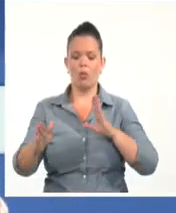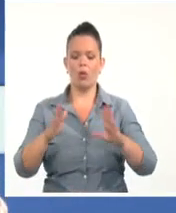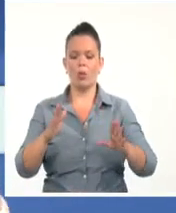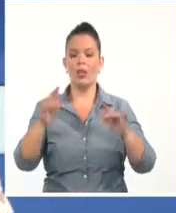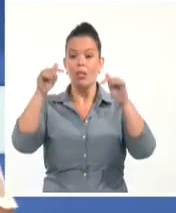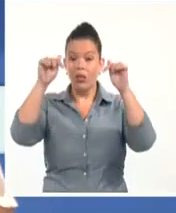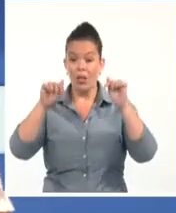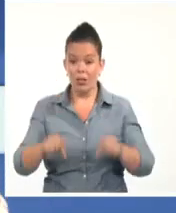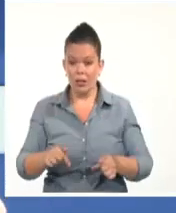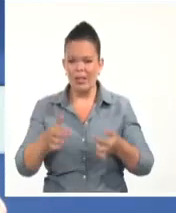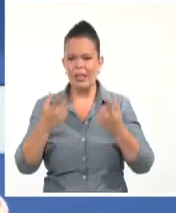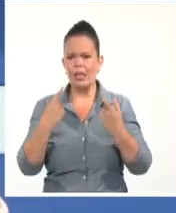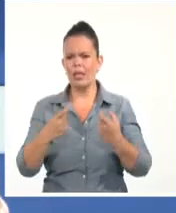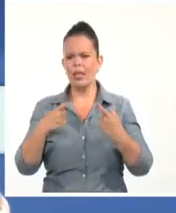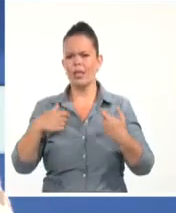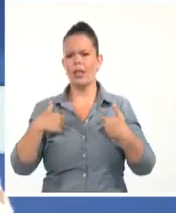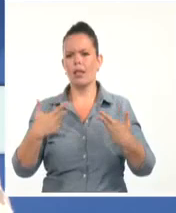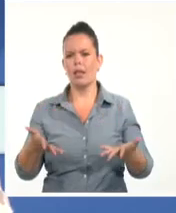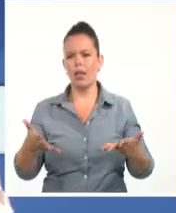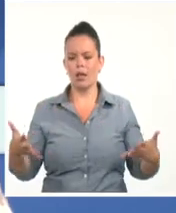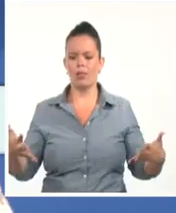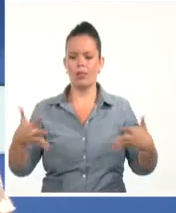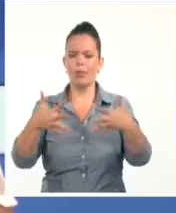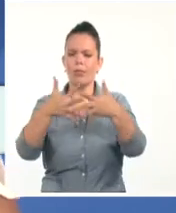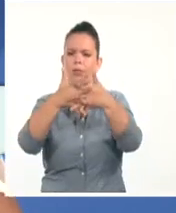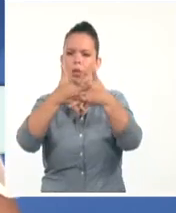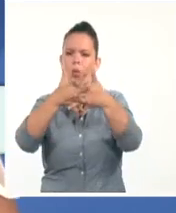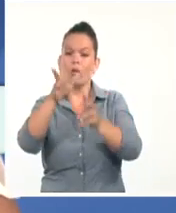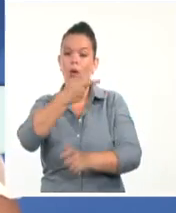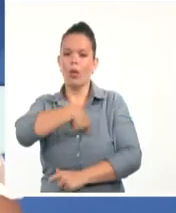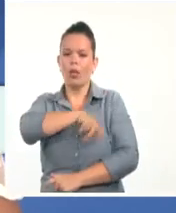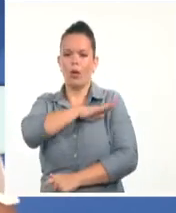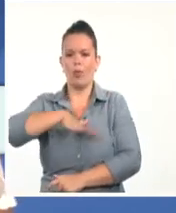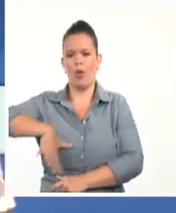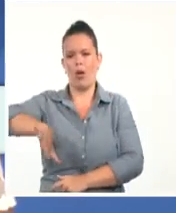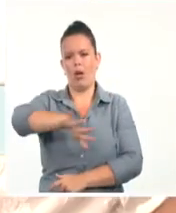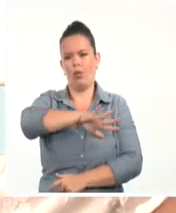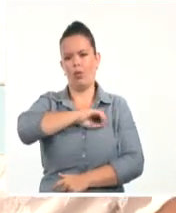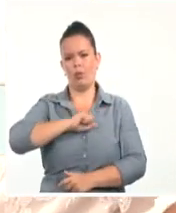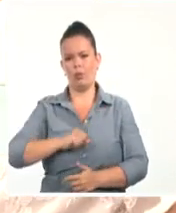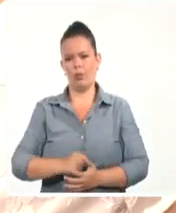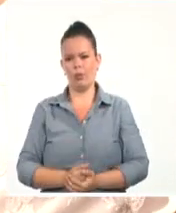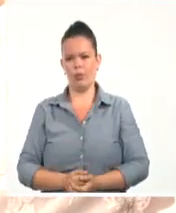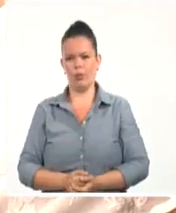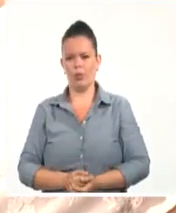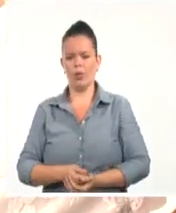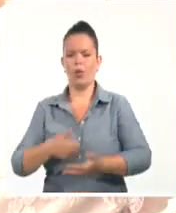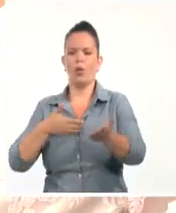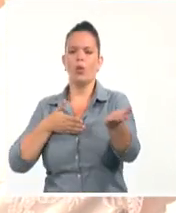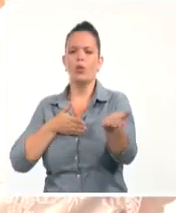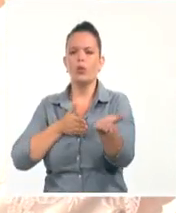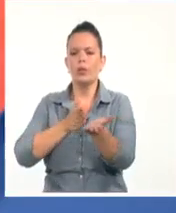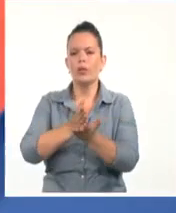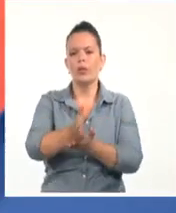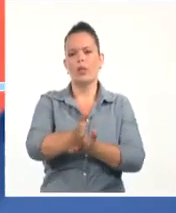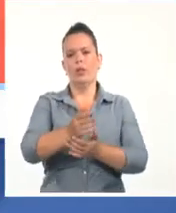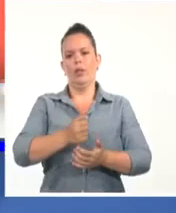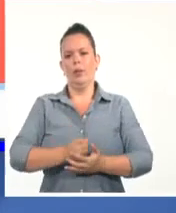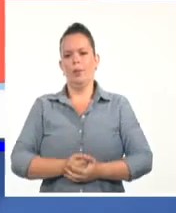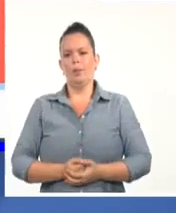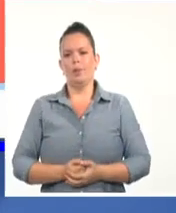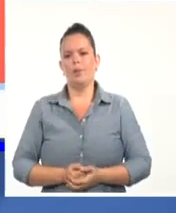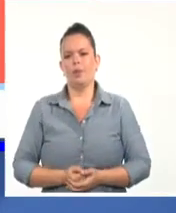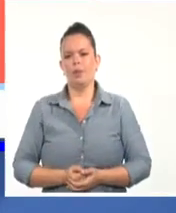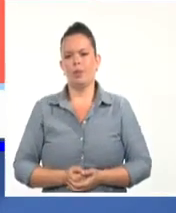unión, de unión de todo nuestro pueblo, de salir adelante en medio de tantas dificultades. Yo